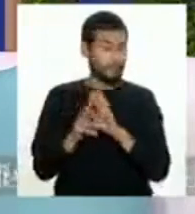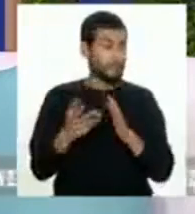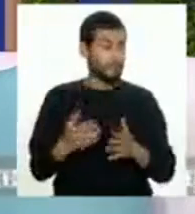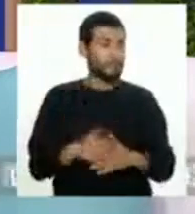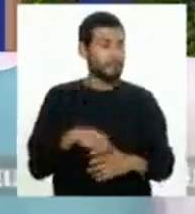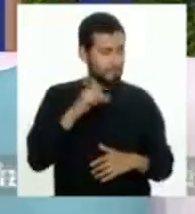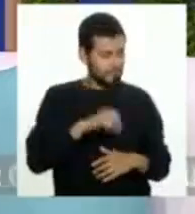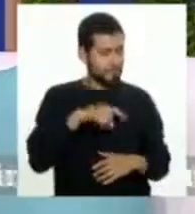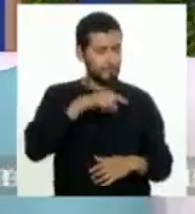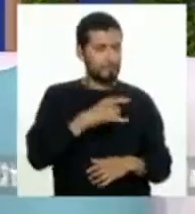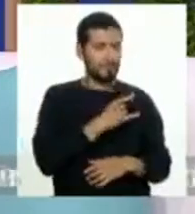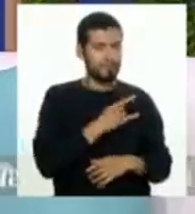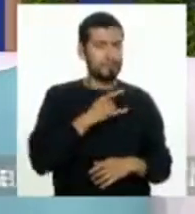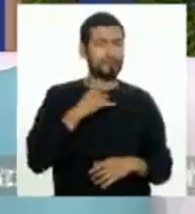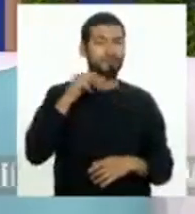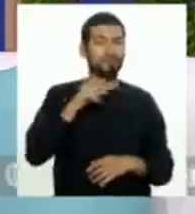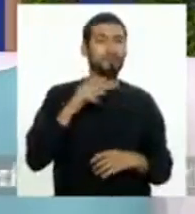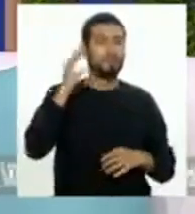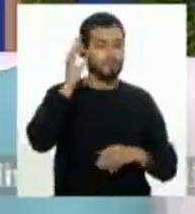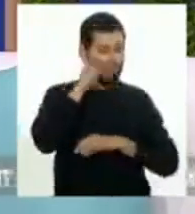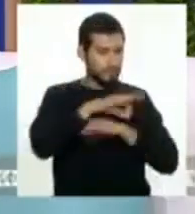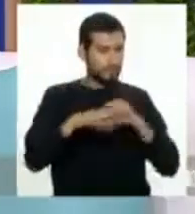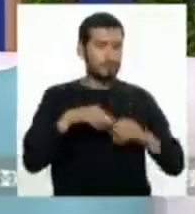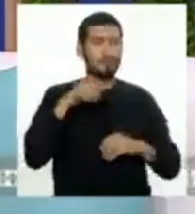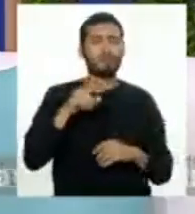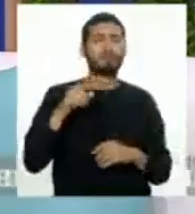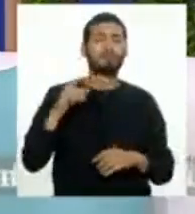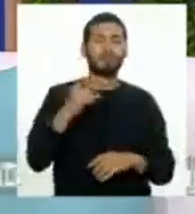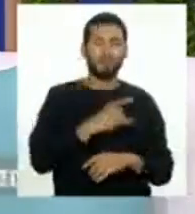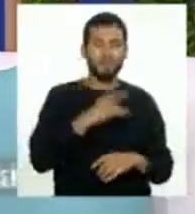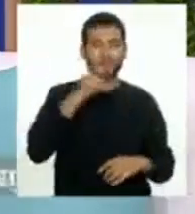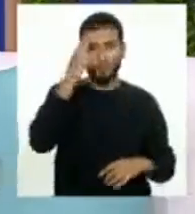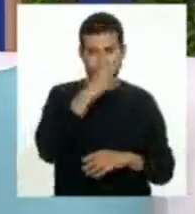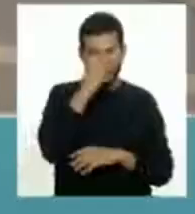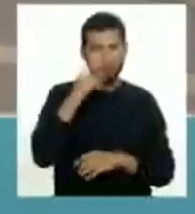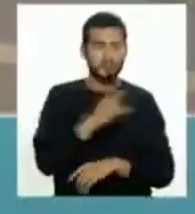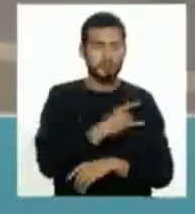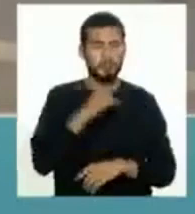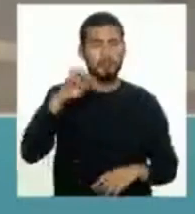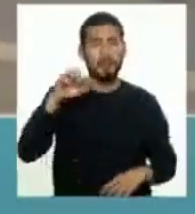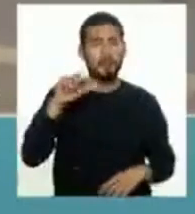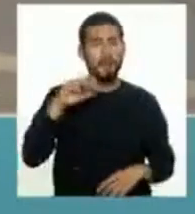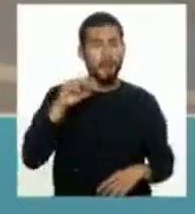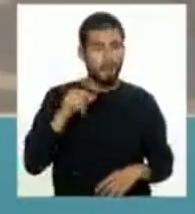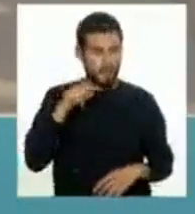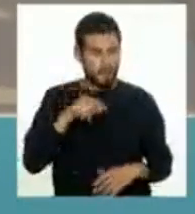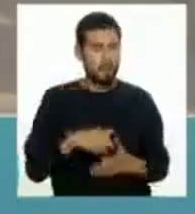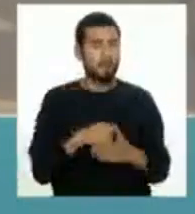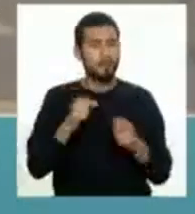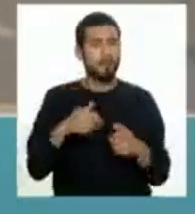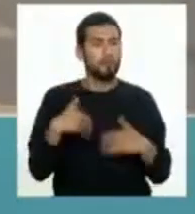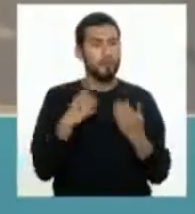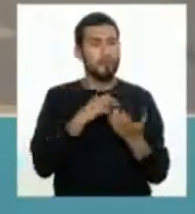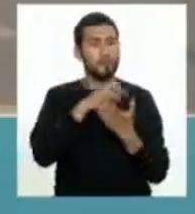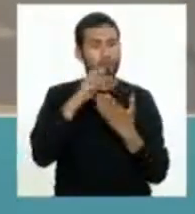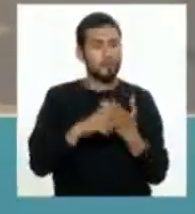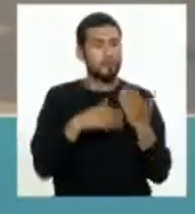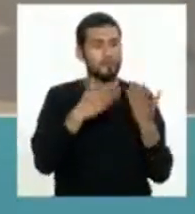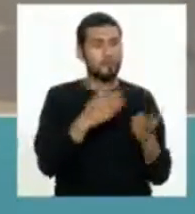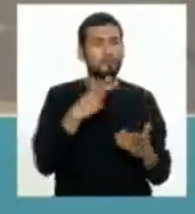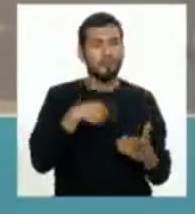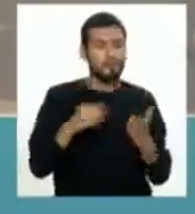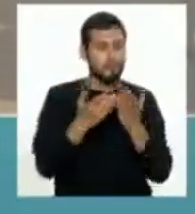hace, ¿no? La Universidad Nacional de Ingeniería, la Universidad Ricardo Palma, la Universidad Católica, hace proyectos también que integran a los